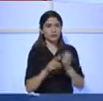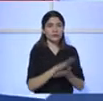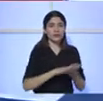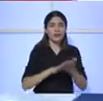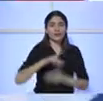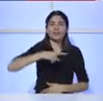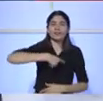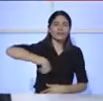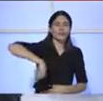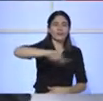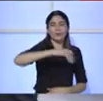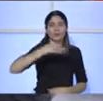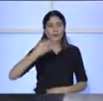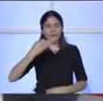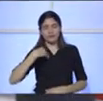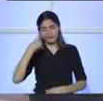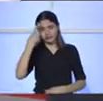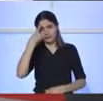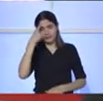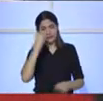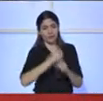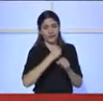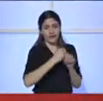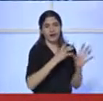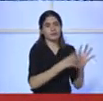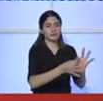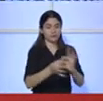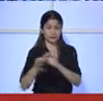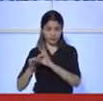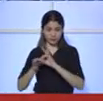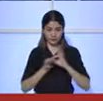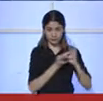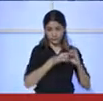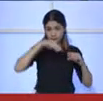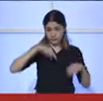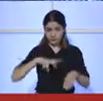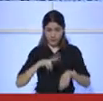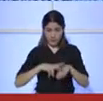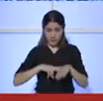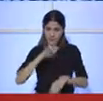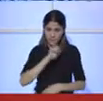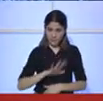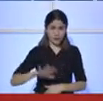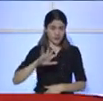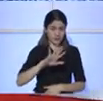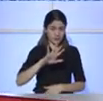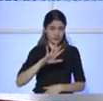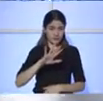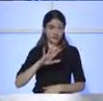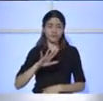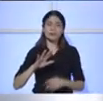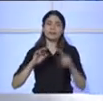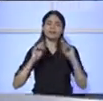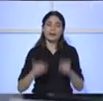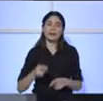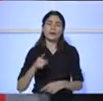tarde tiene algo importante que se va a estar desarrollando y realizando con el Ministerio de Obras Públicas. Queremos hacer justamente esta presencia